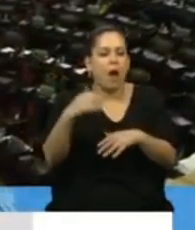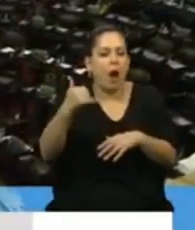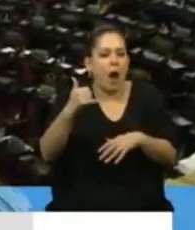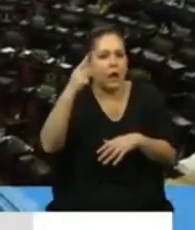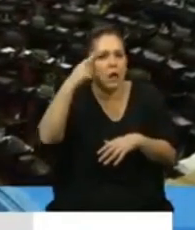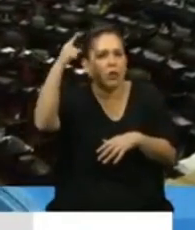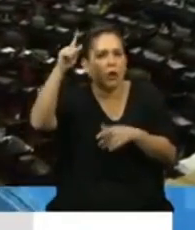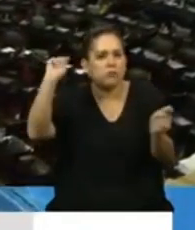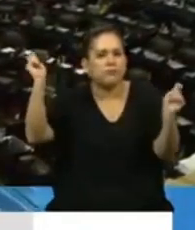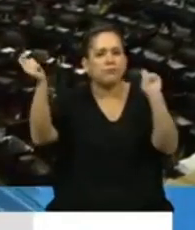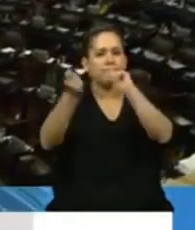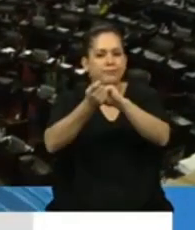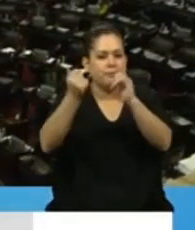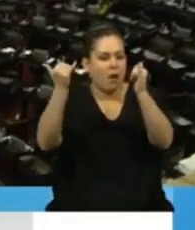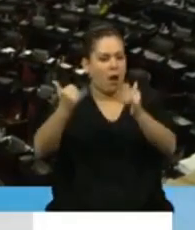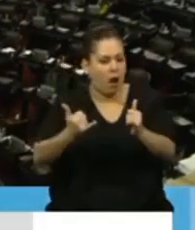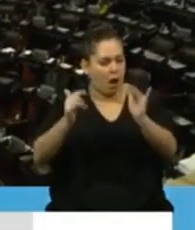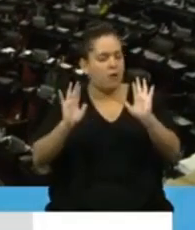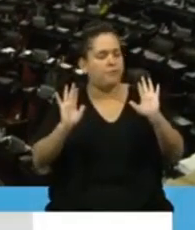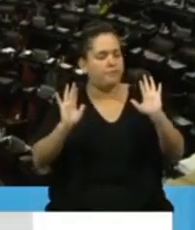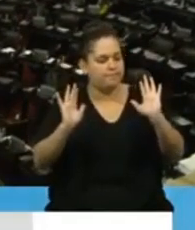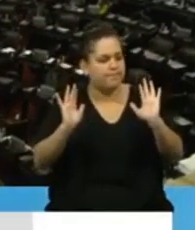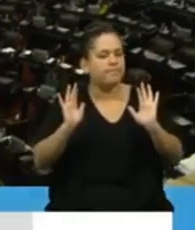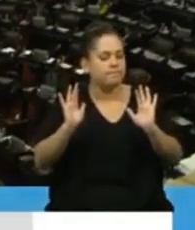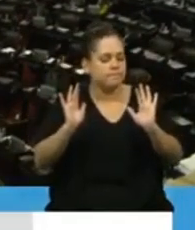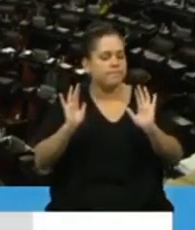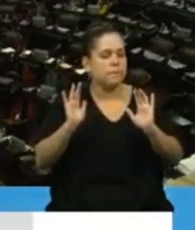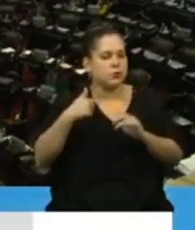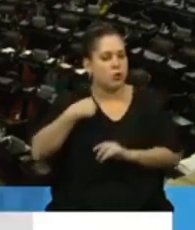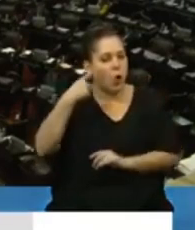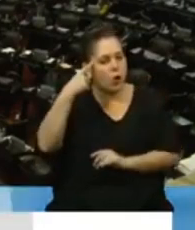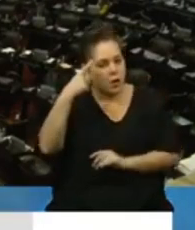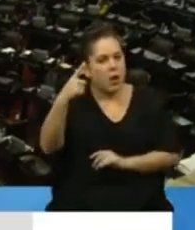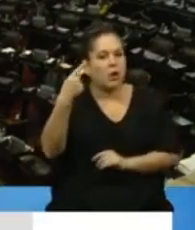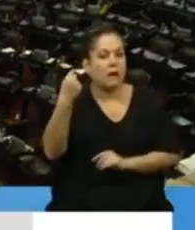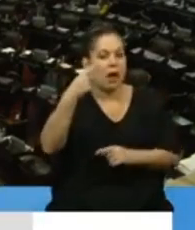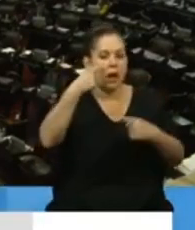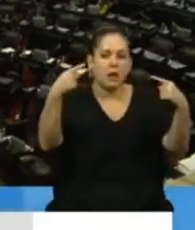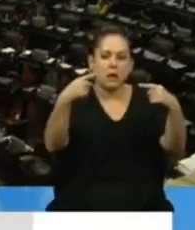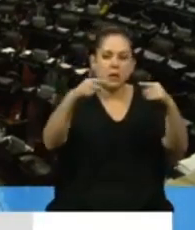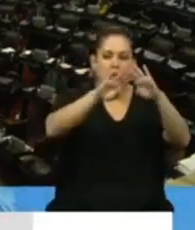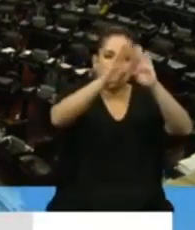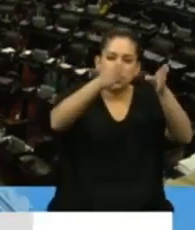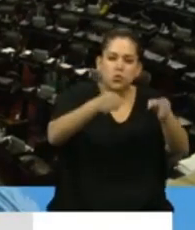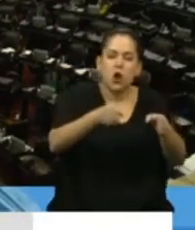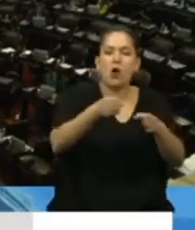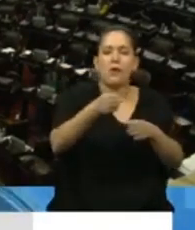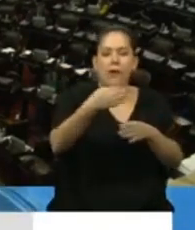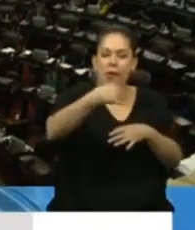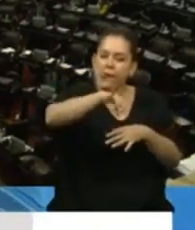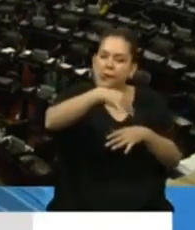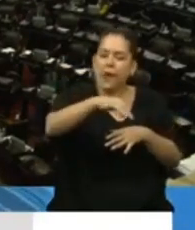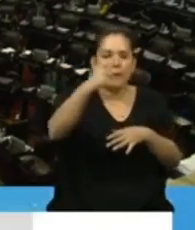la humanidad, y en la cual creo que es imperioso que desde todas las instituciones se vele por el